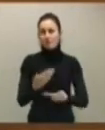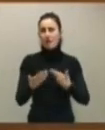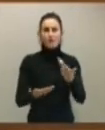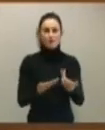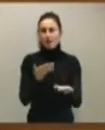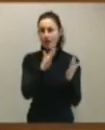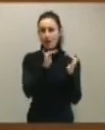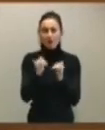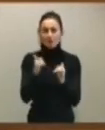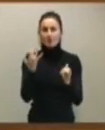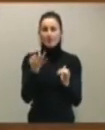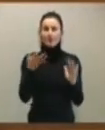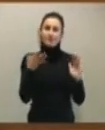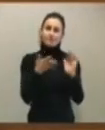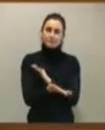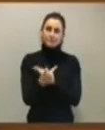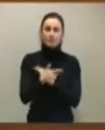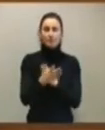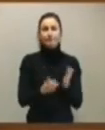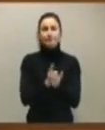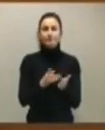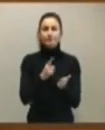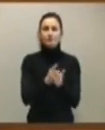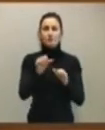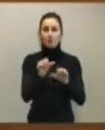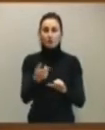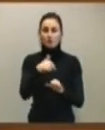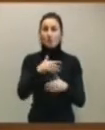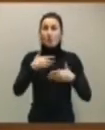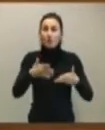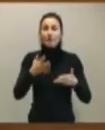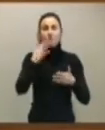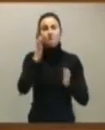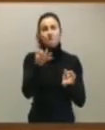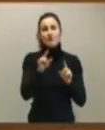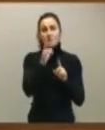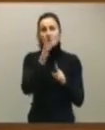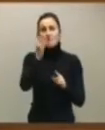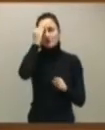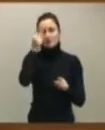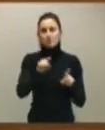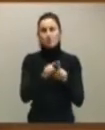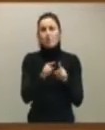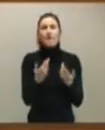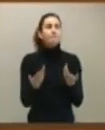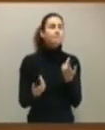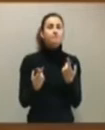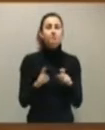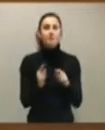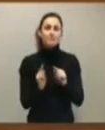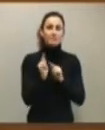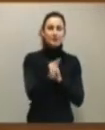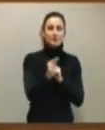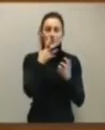habrá que explicar, nosotros lo hemos explicado por activa y por pasiva, cuál es nuestro modelo. Efectivamente, creemos que no es procedente replicar de forma